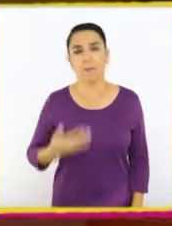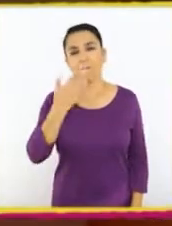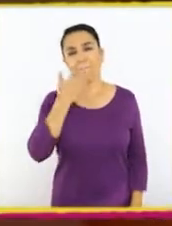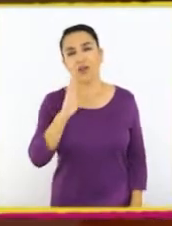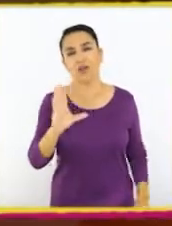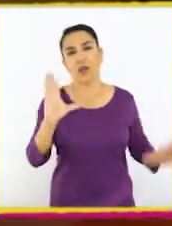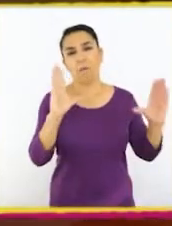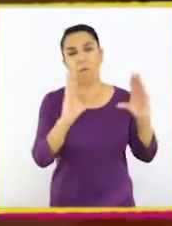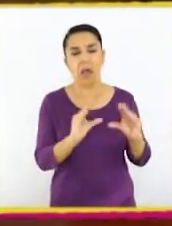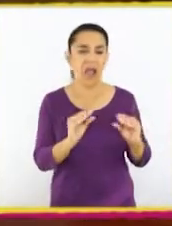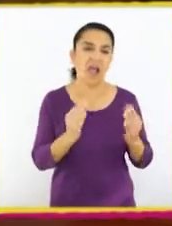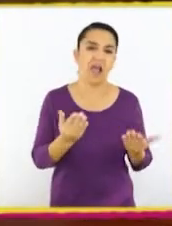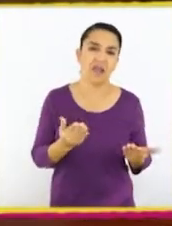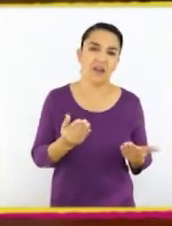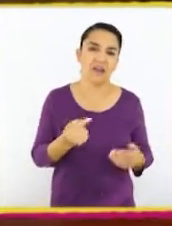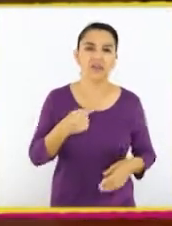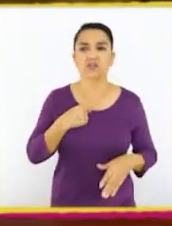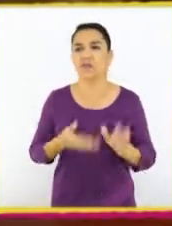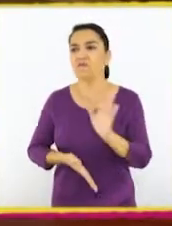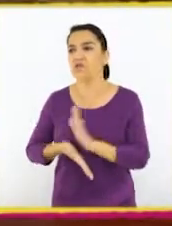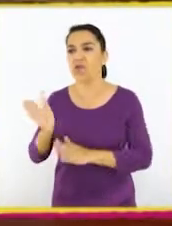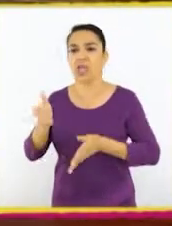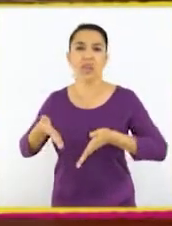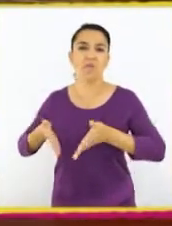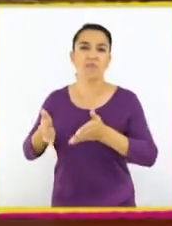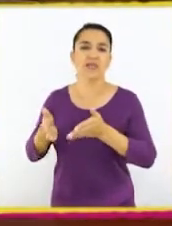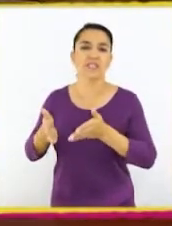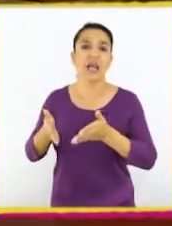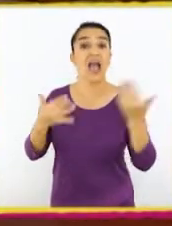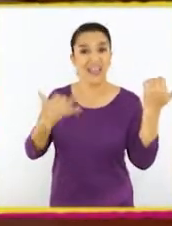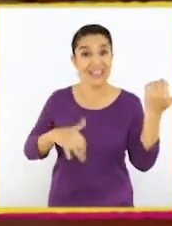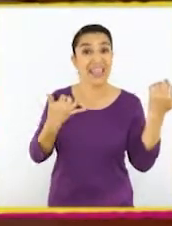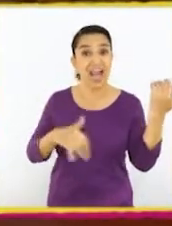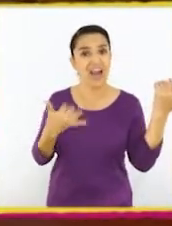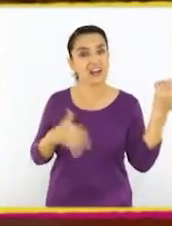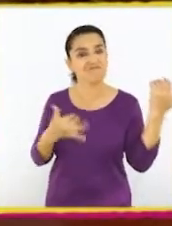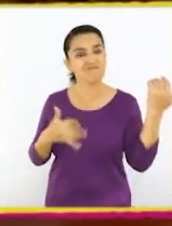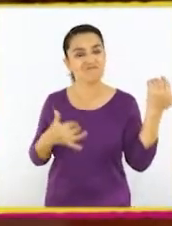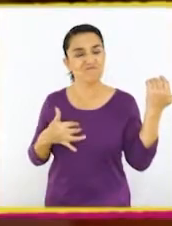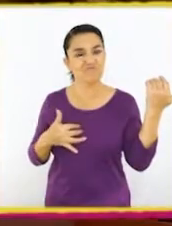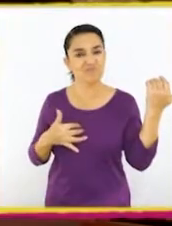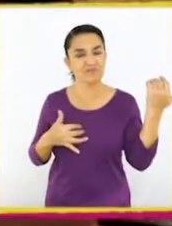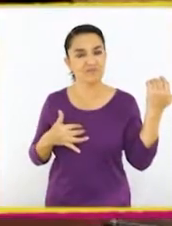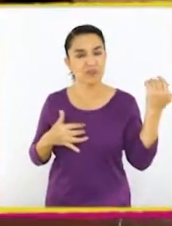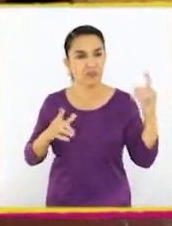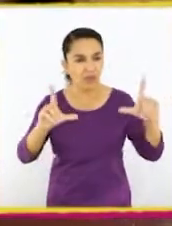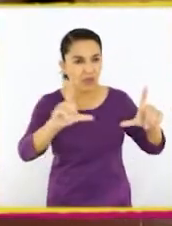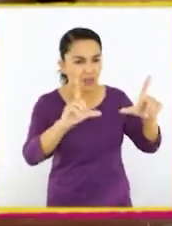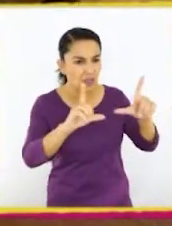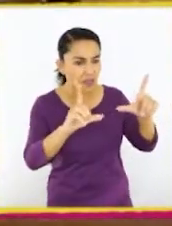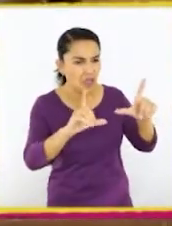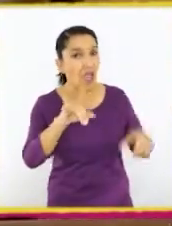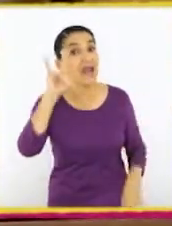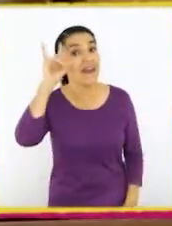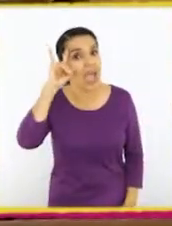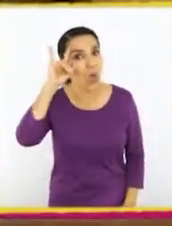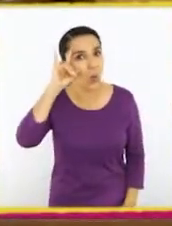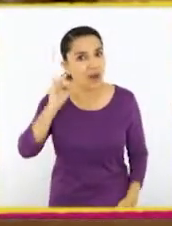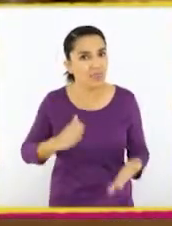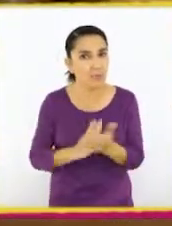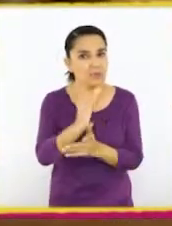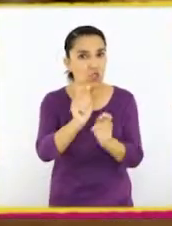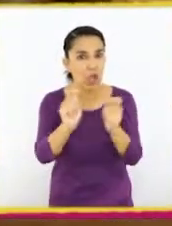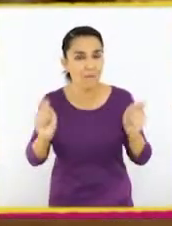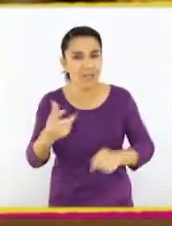Mejor la voy a apagar y voy a salir al pasaje a tocar un poco de guitarra. Recuerde, ya comenzó la